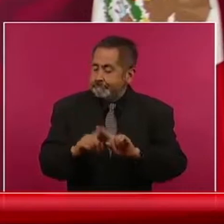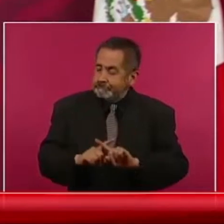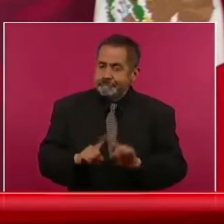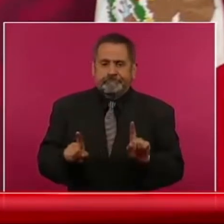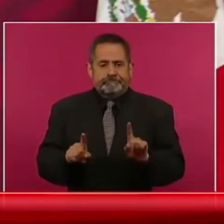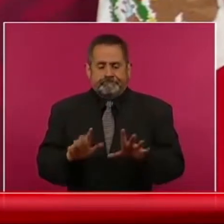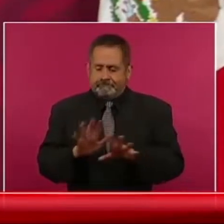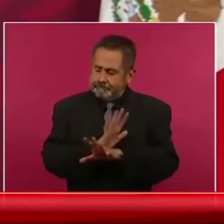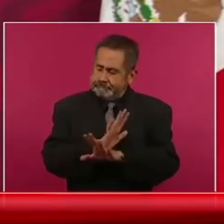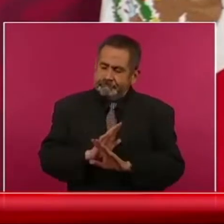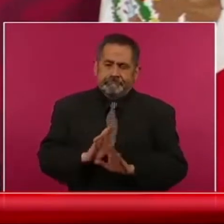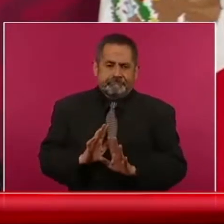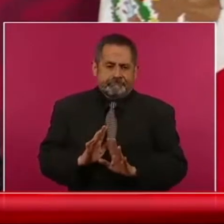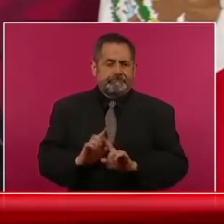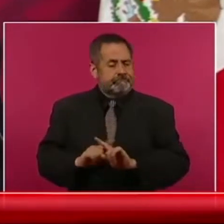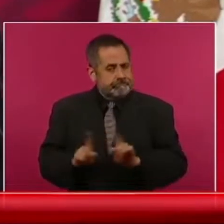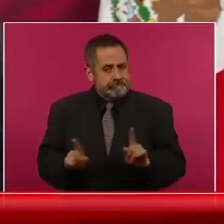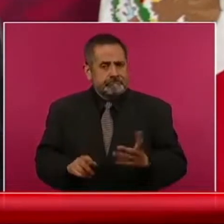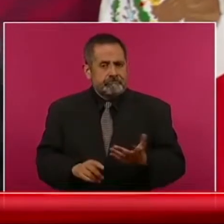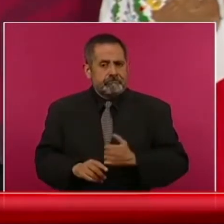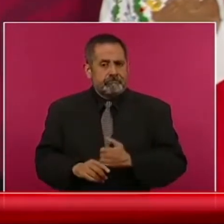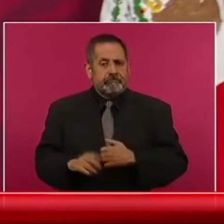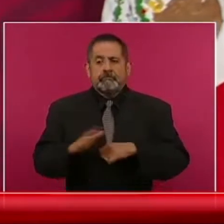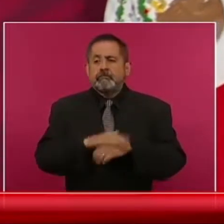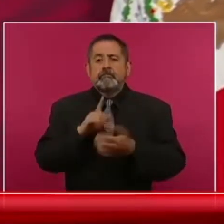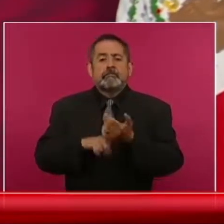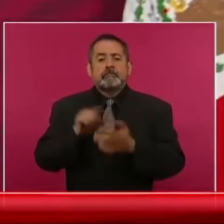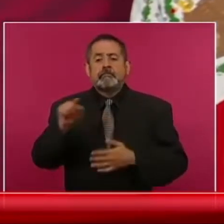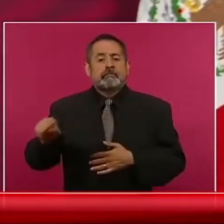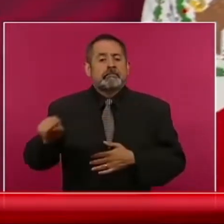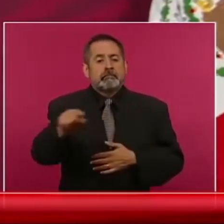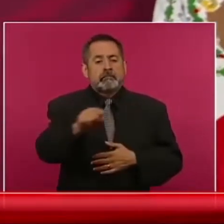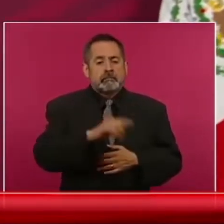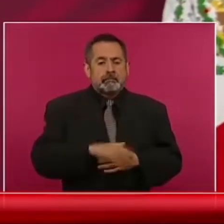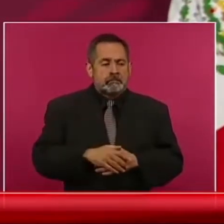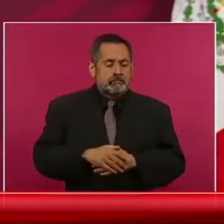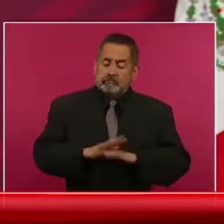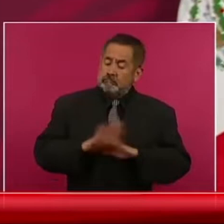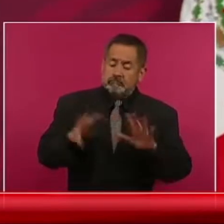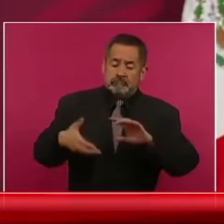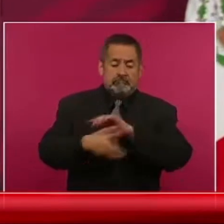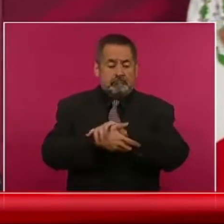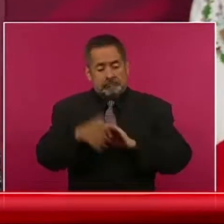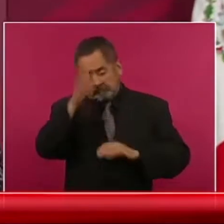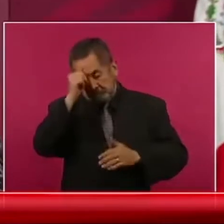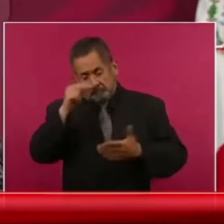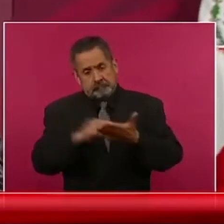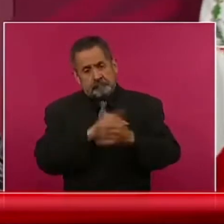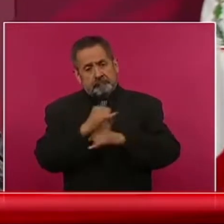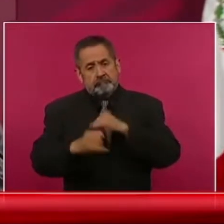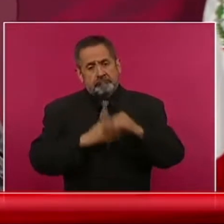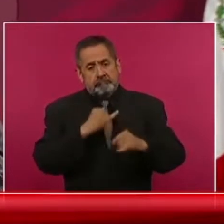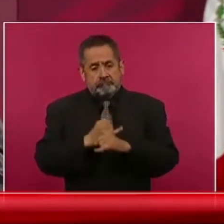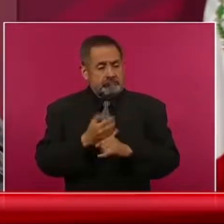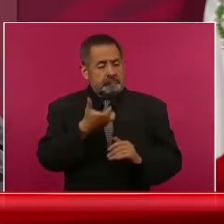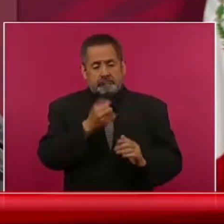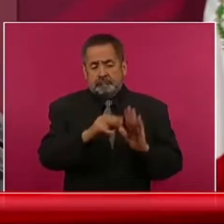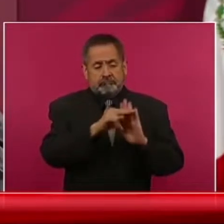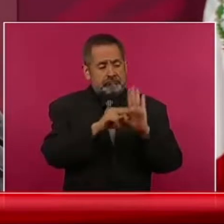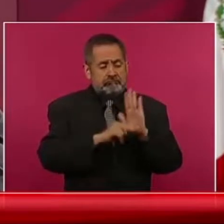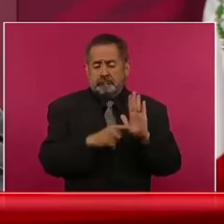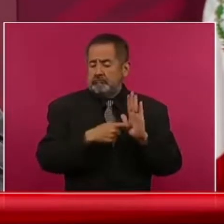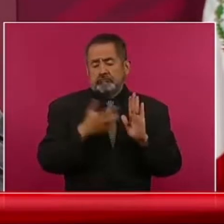porque ellos dicen hay un acuerdo, así está la norma,